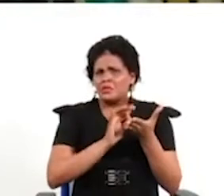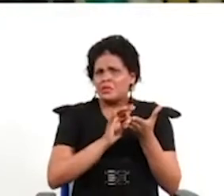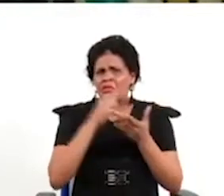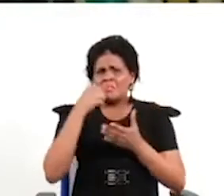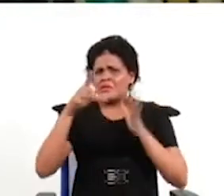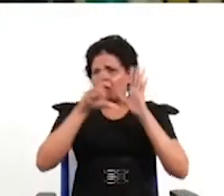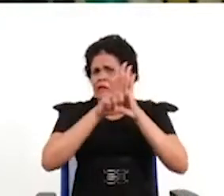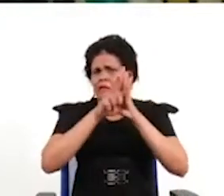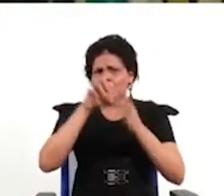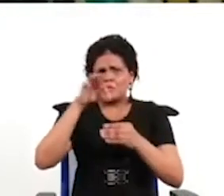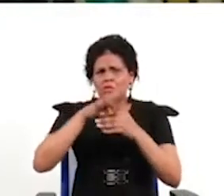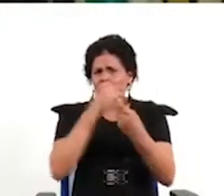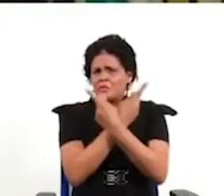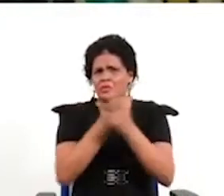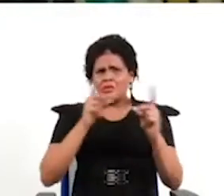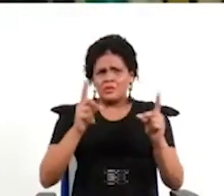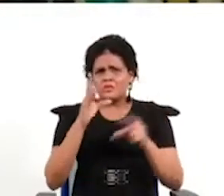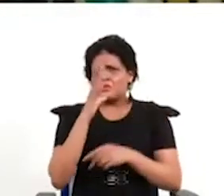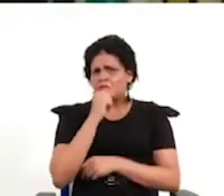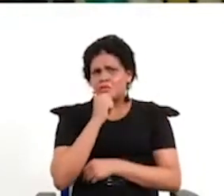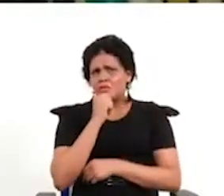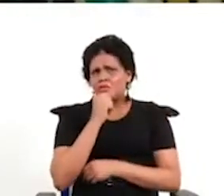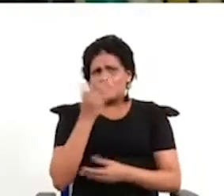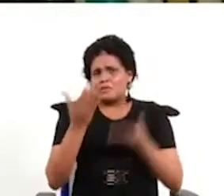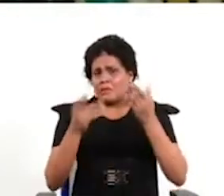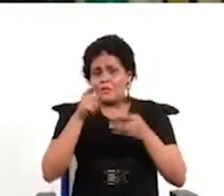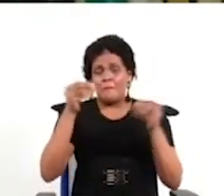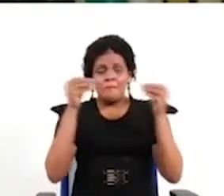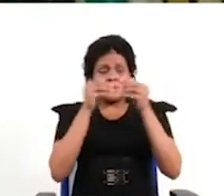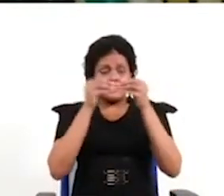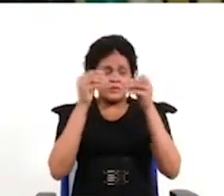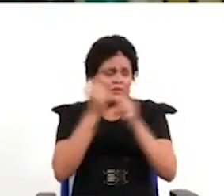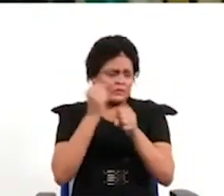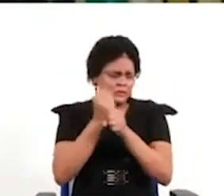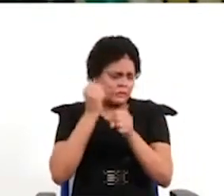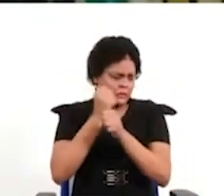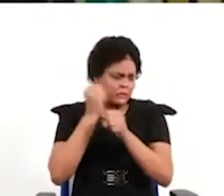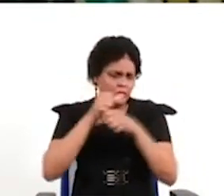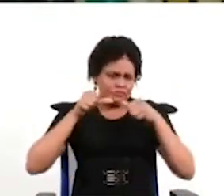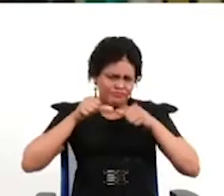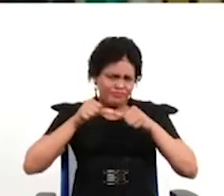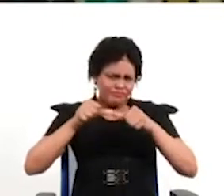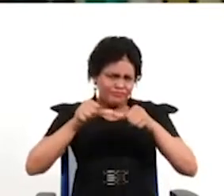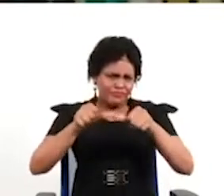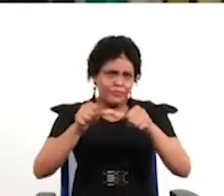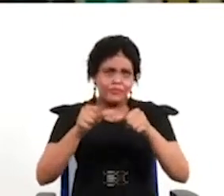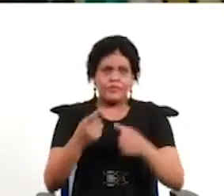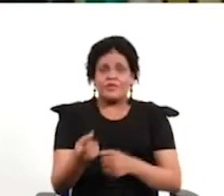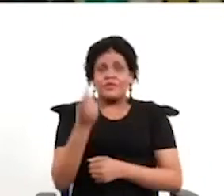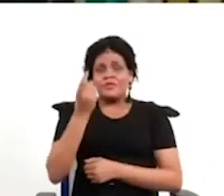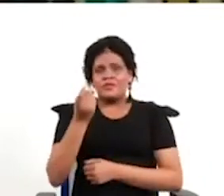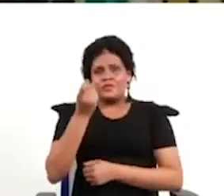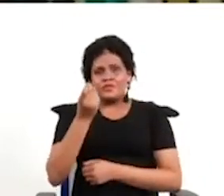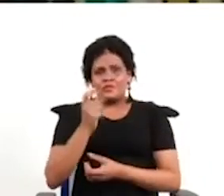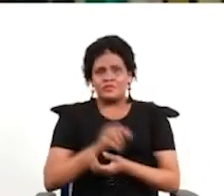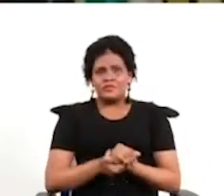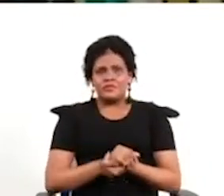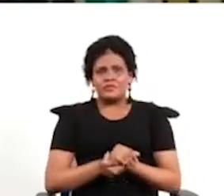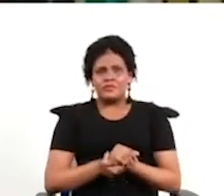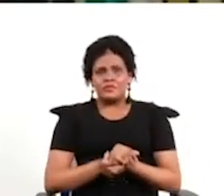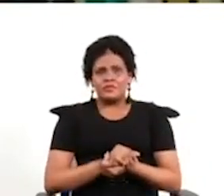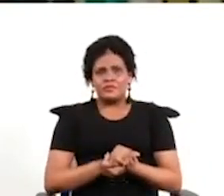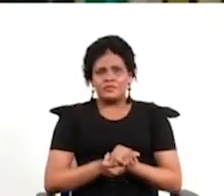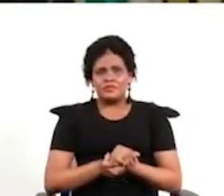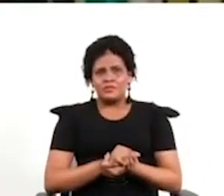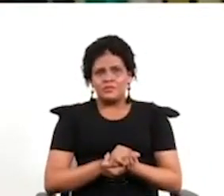democracia y los procedimientos yo creo que hay que trabajar constantemente por fortalecer instancias que tienen